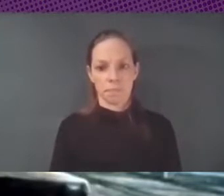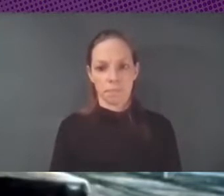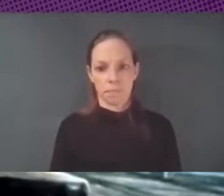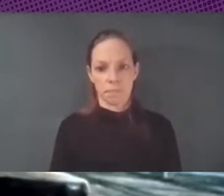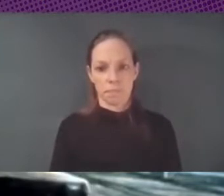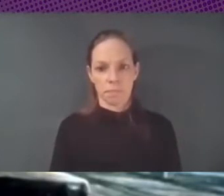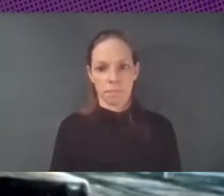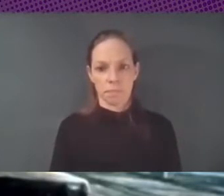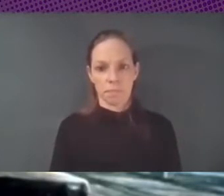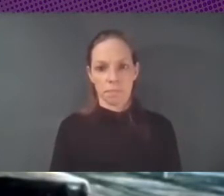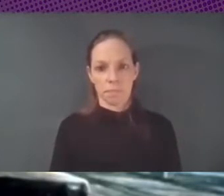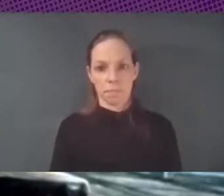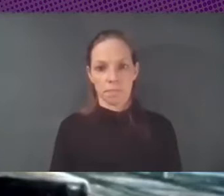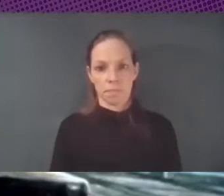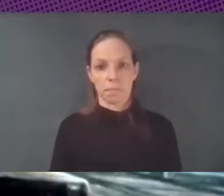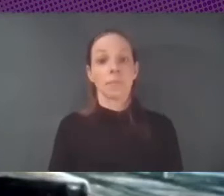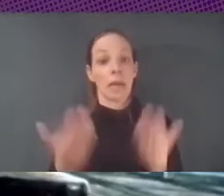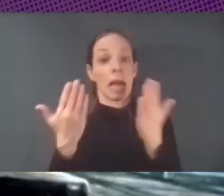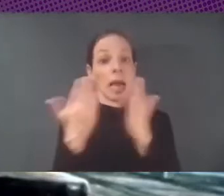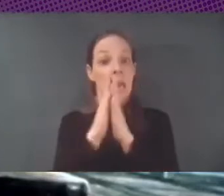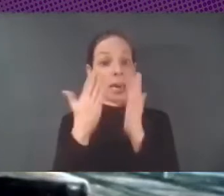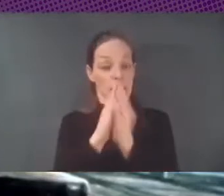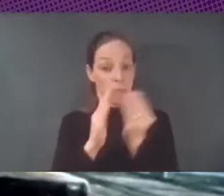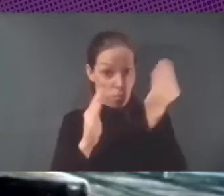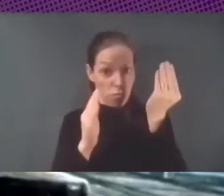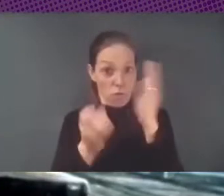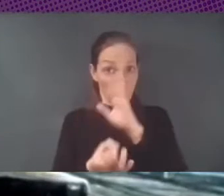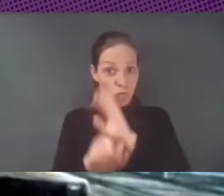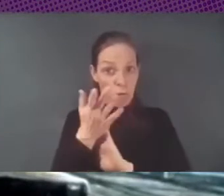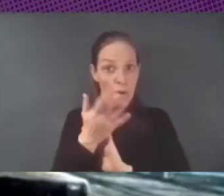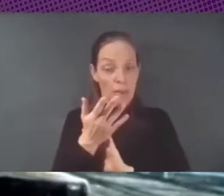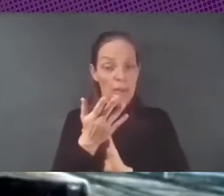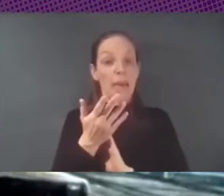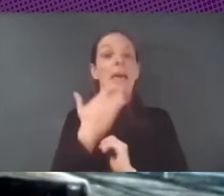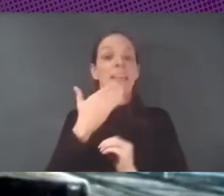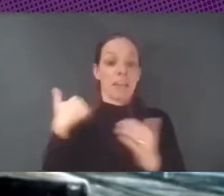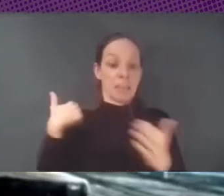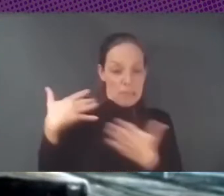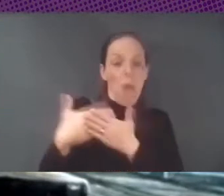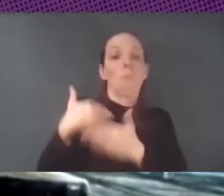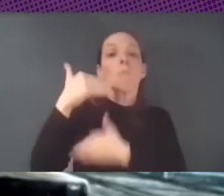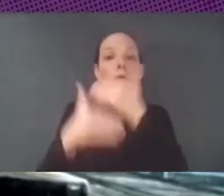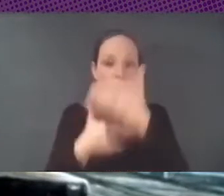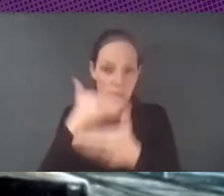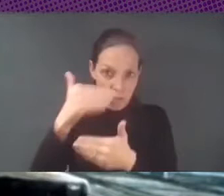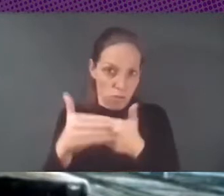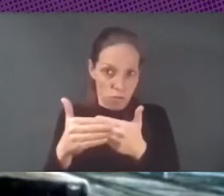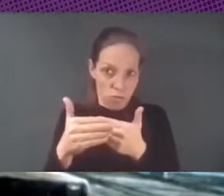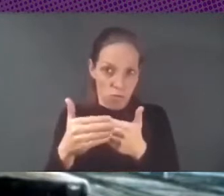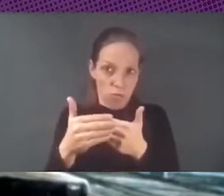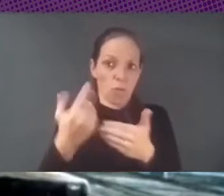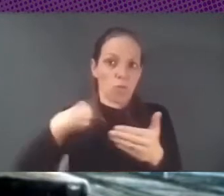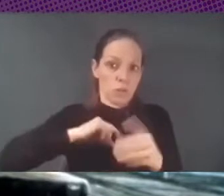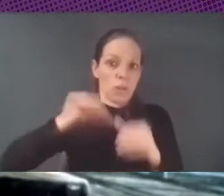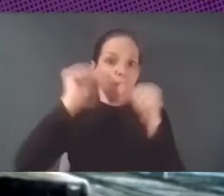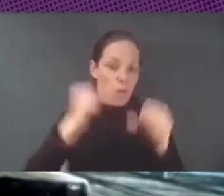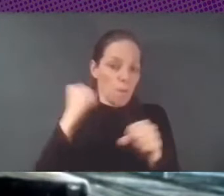libro ha venido surgiendo, también es el proceso que marca un poco todo. Nuestro modo superandi, ¿no?